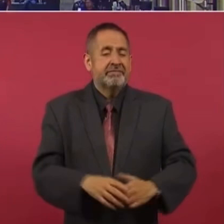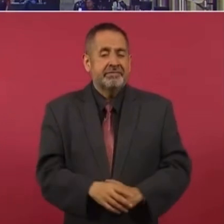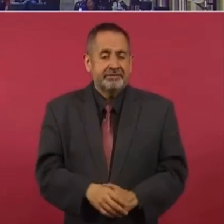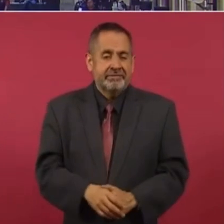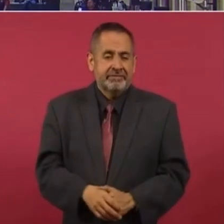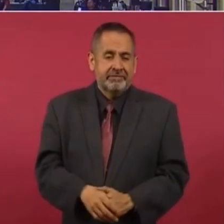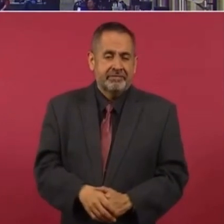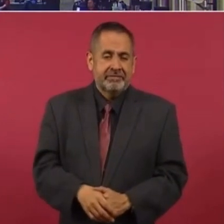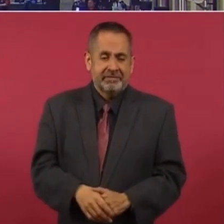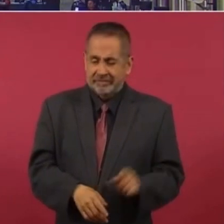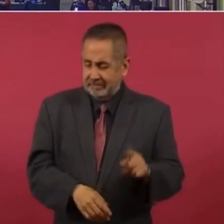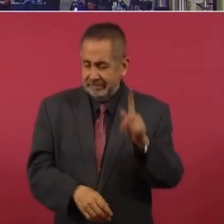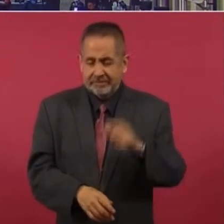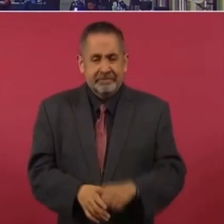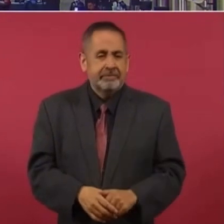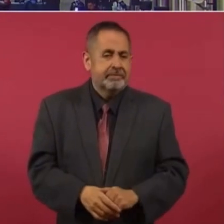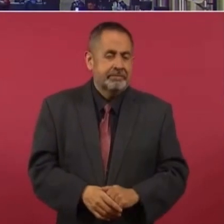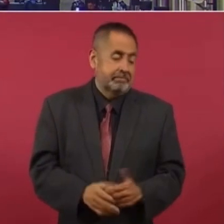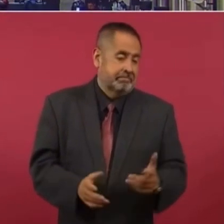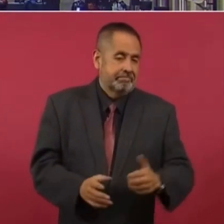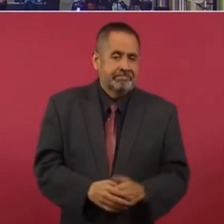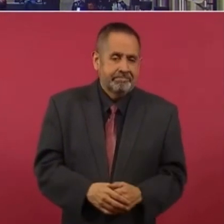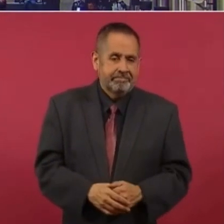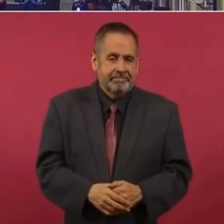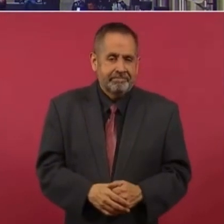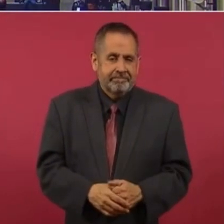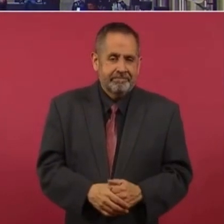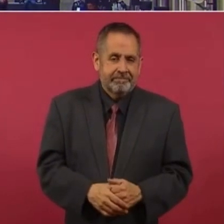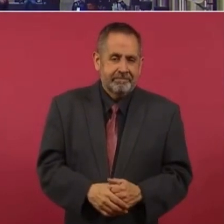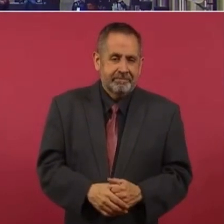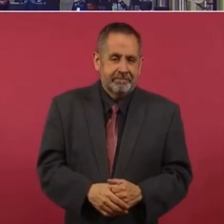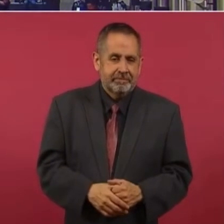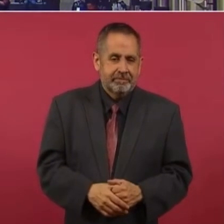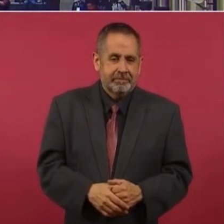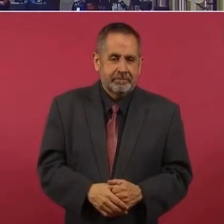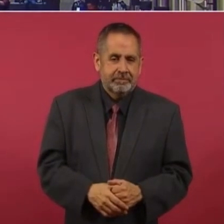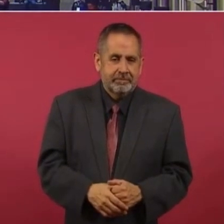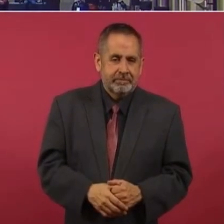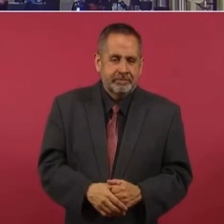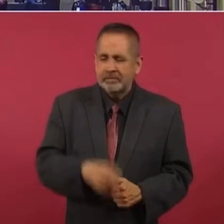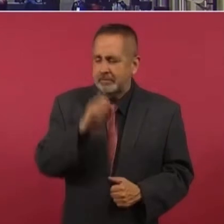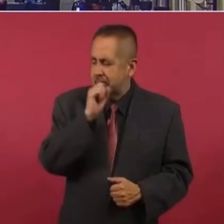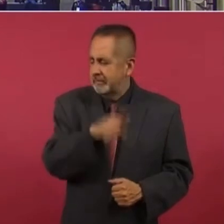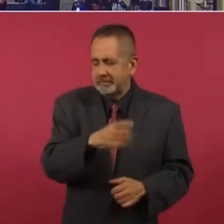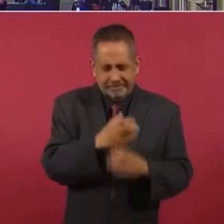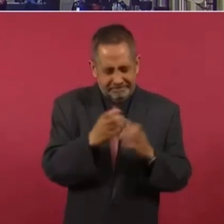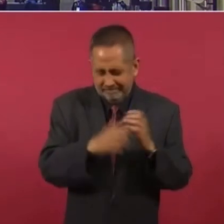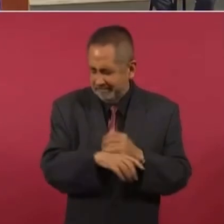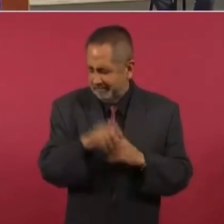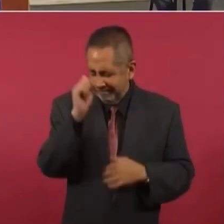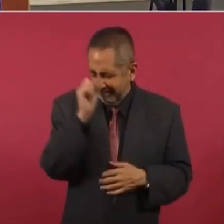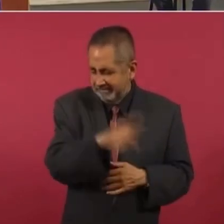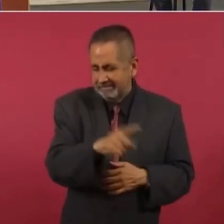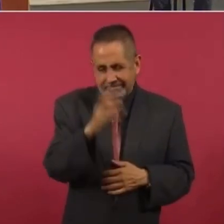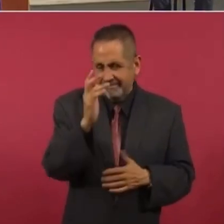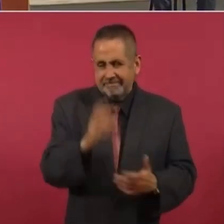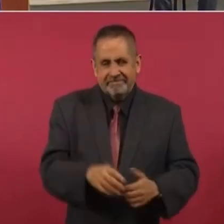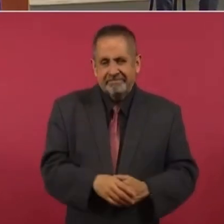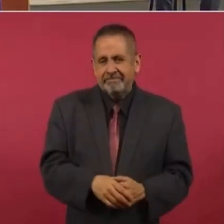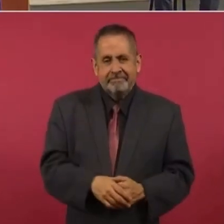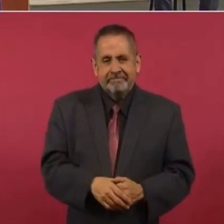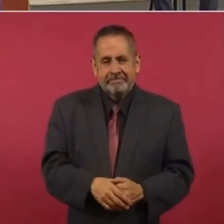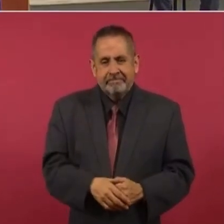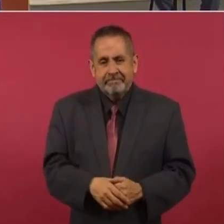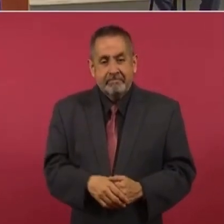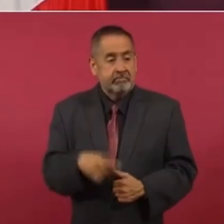el mismo, de ahora, la misma cosa, la